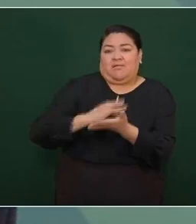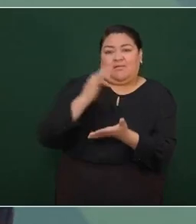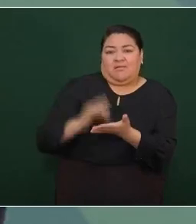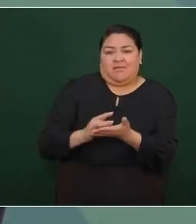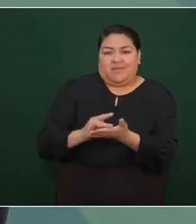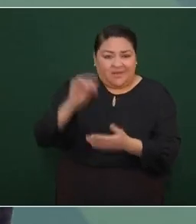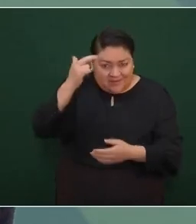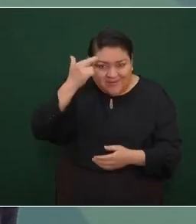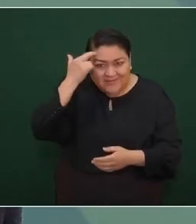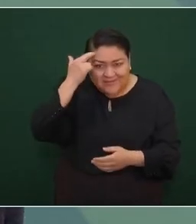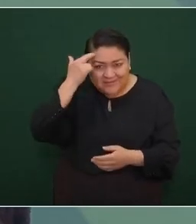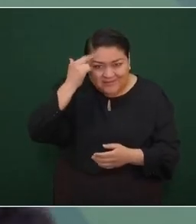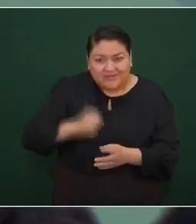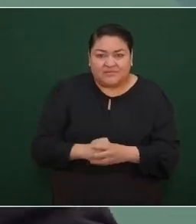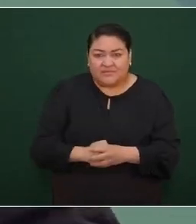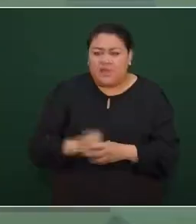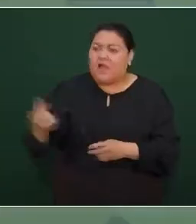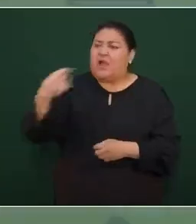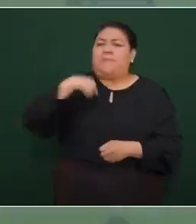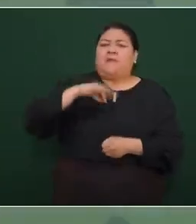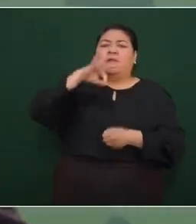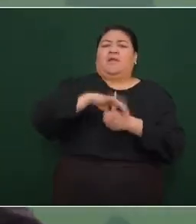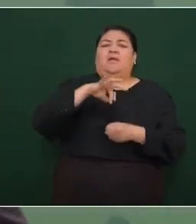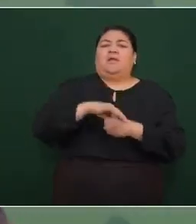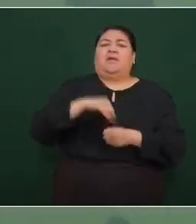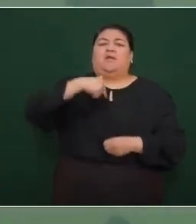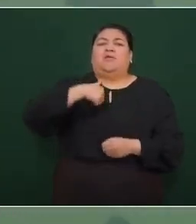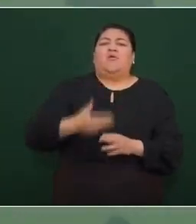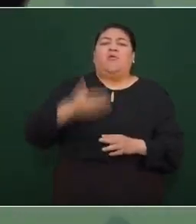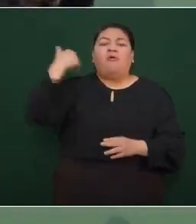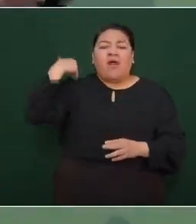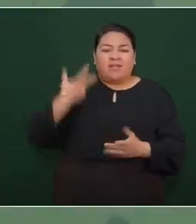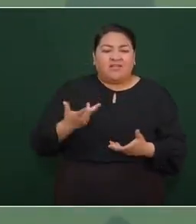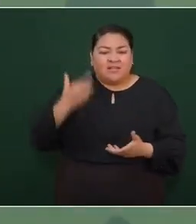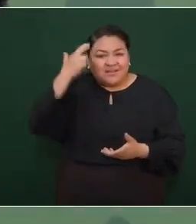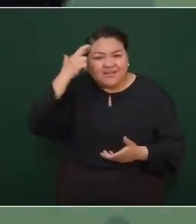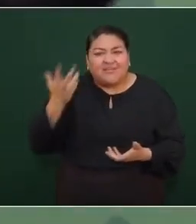¿quién votó por mí cuando estaba la ola